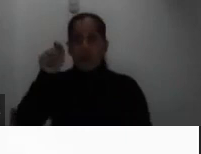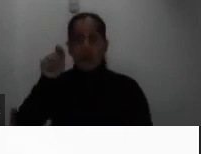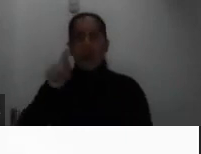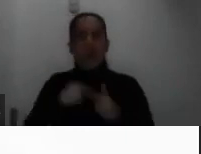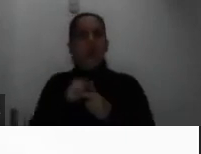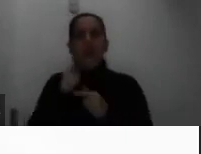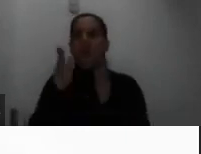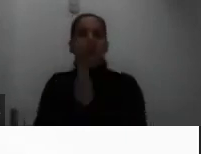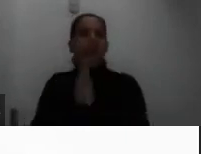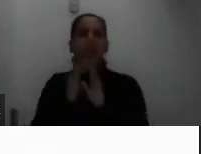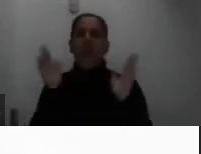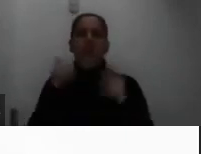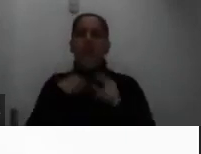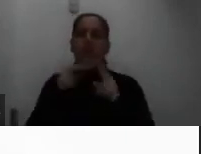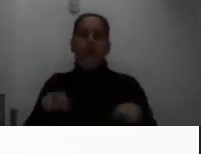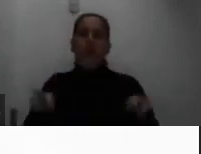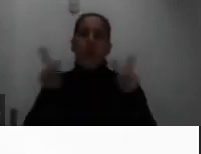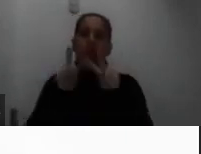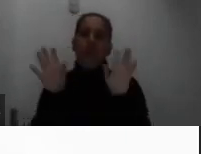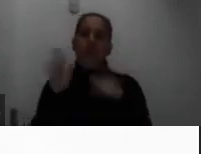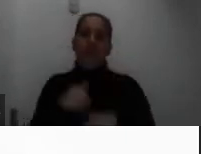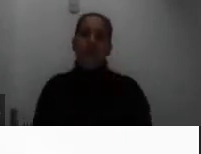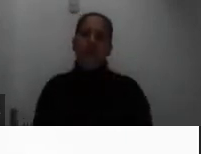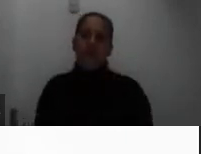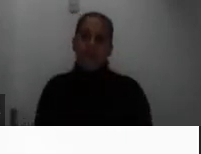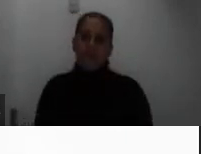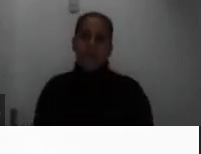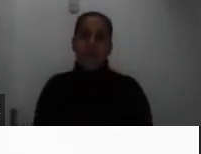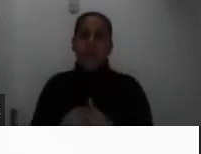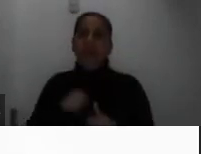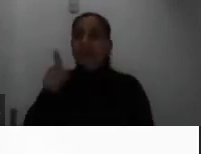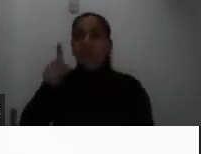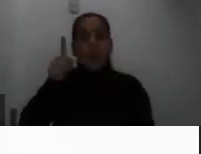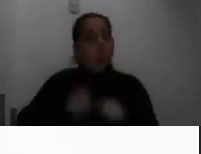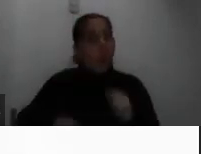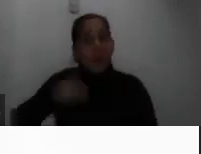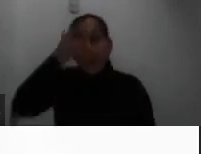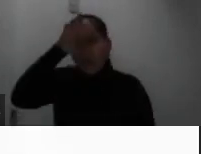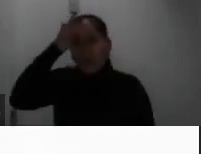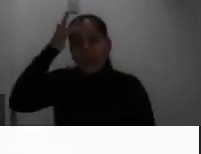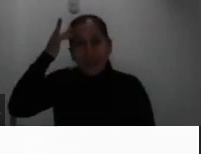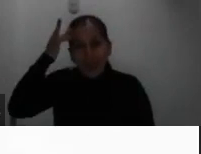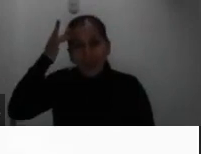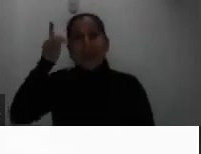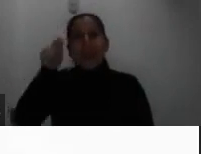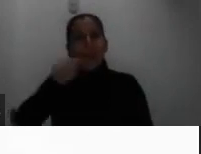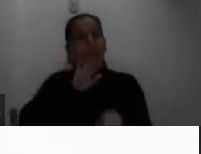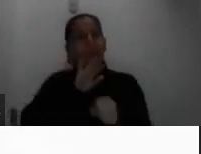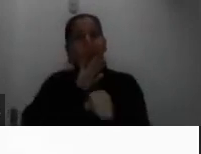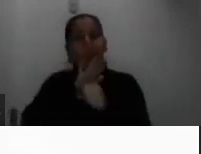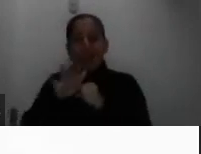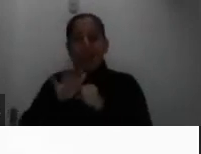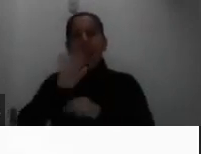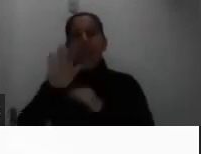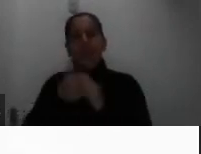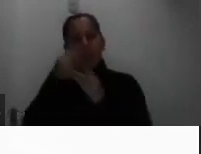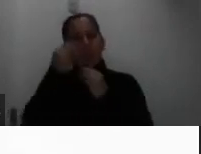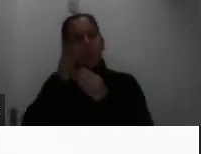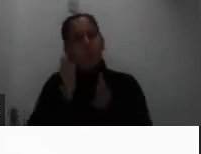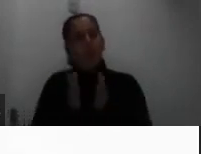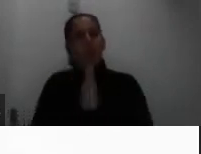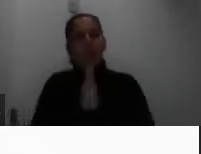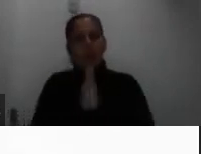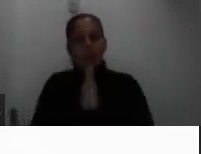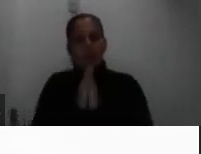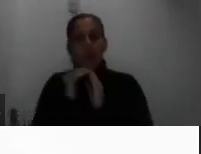esto es para asegurarnos de que a ustedes no se les olvide llenar nada de la información anterior que hemos visto porque si no